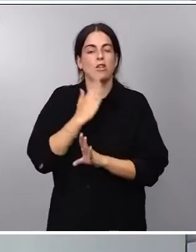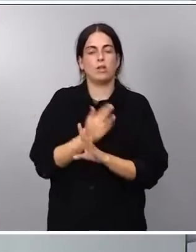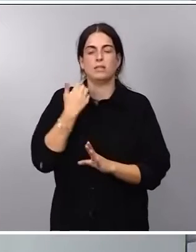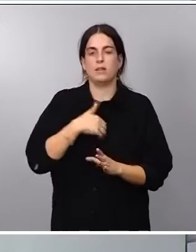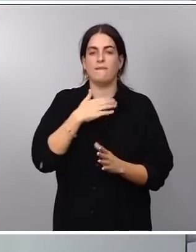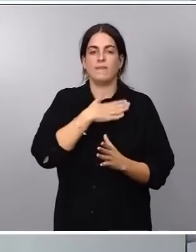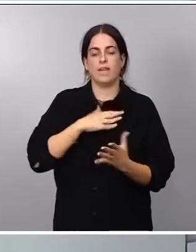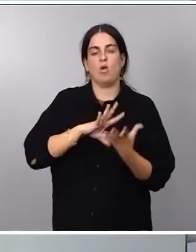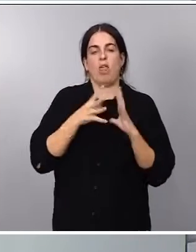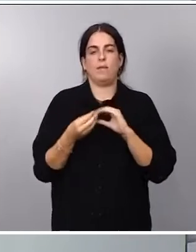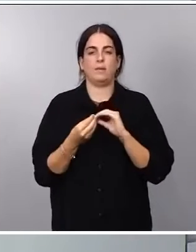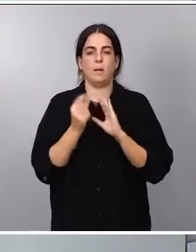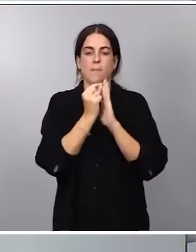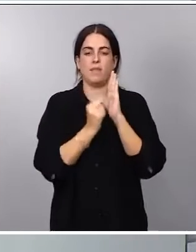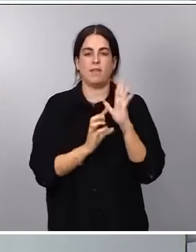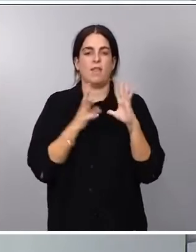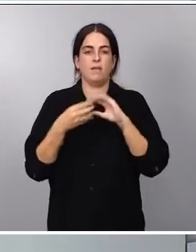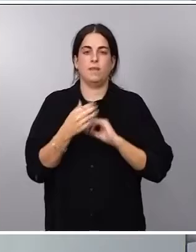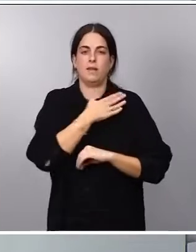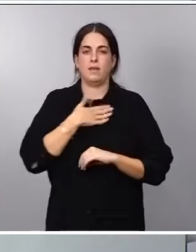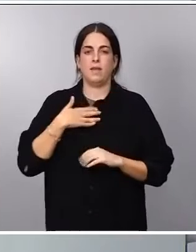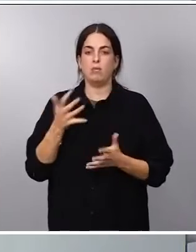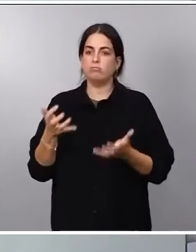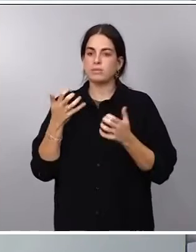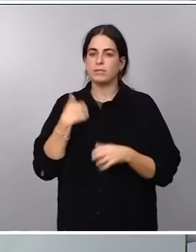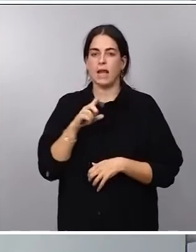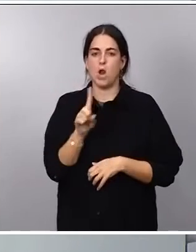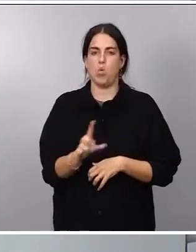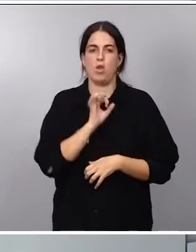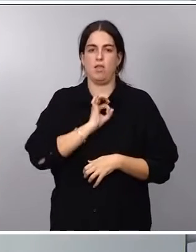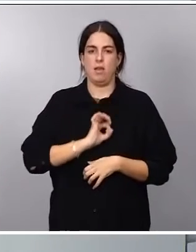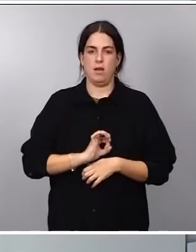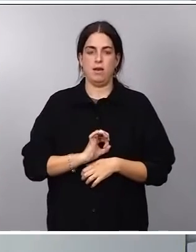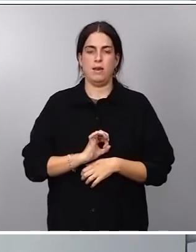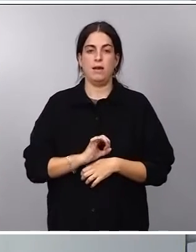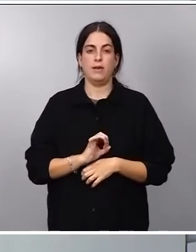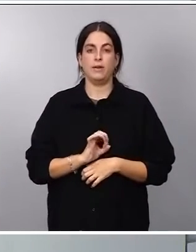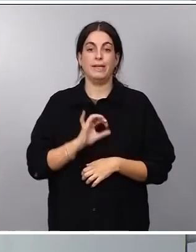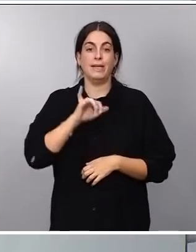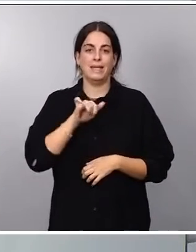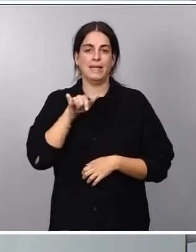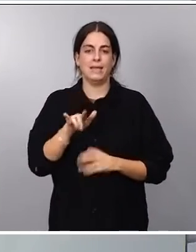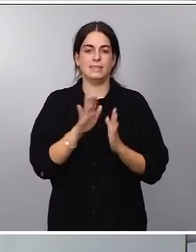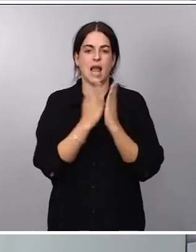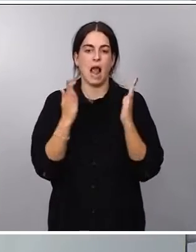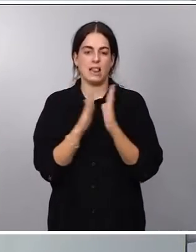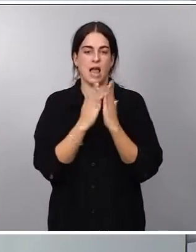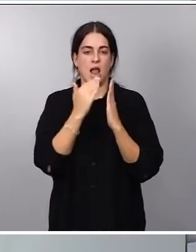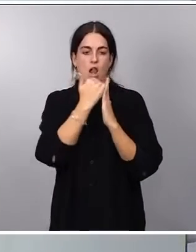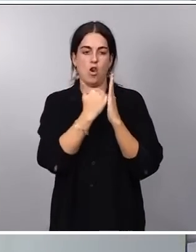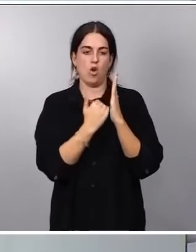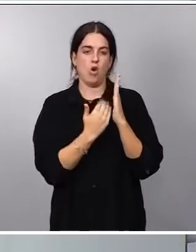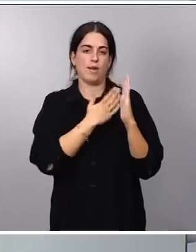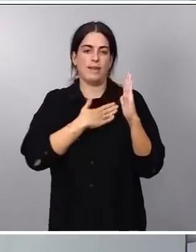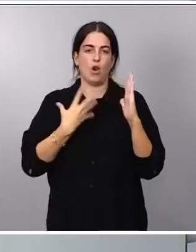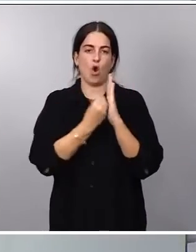medidas y que estén en vigor el 1 de enero y que exista este catálogo de soluciones que puedan dar